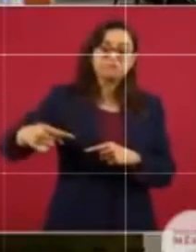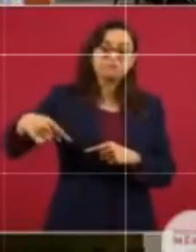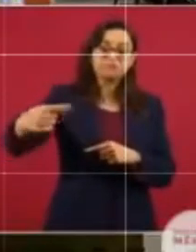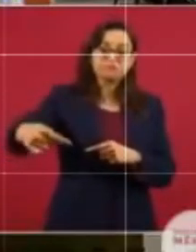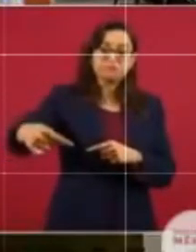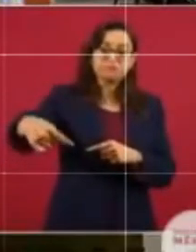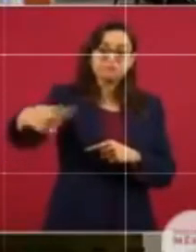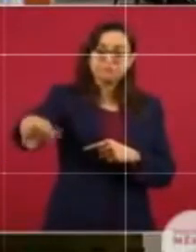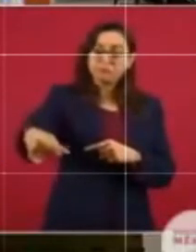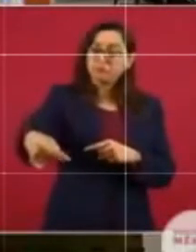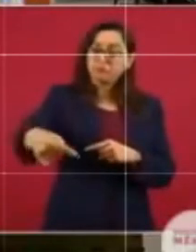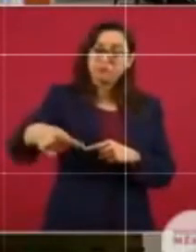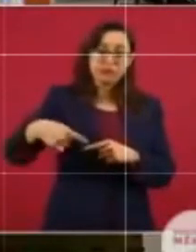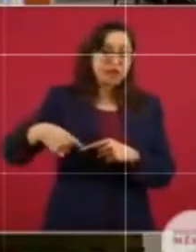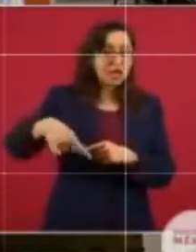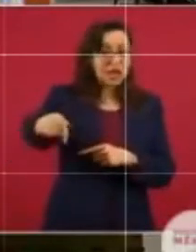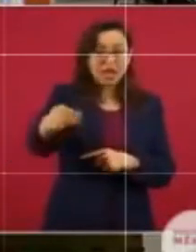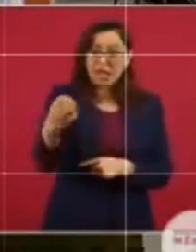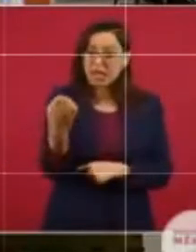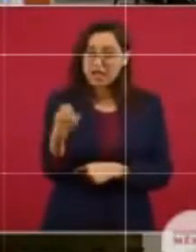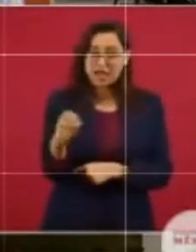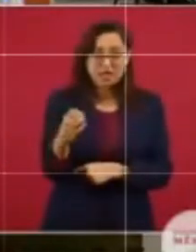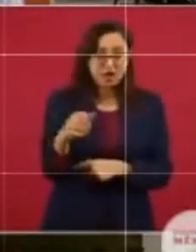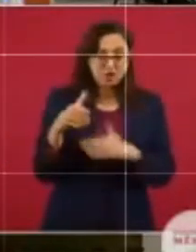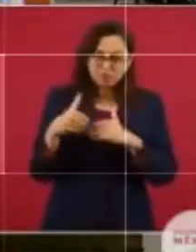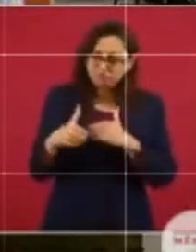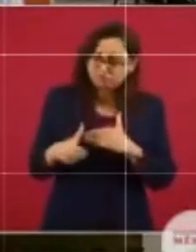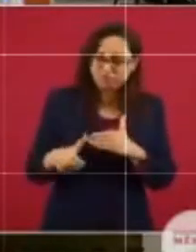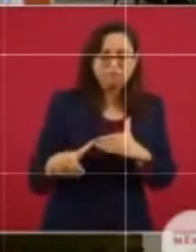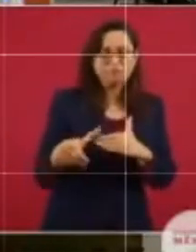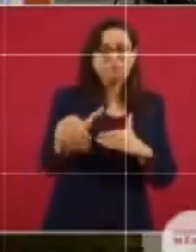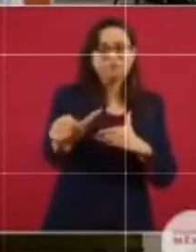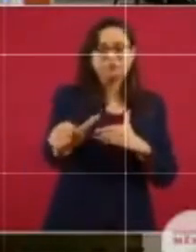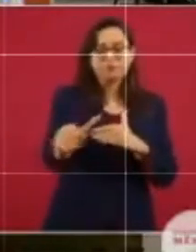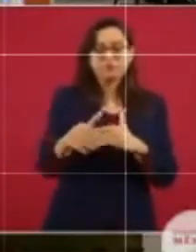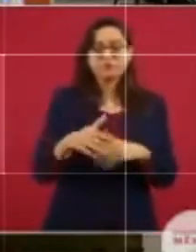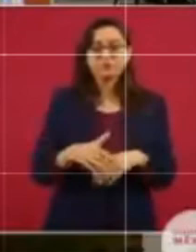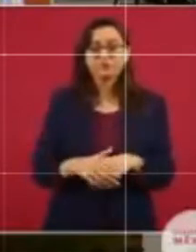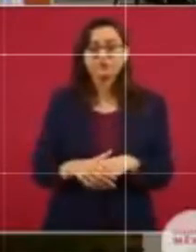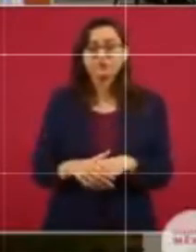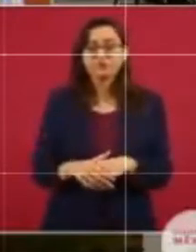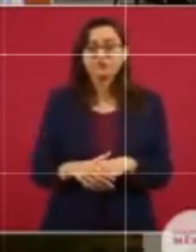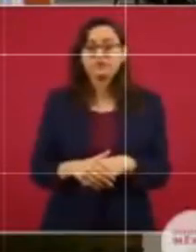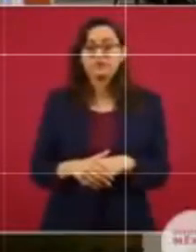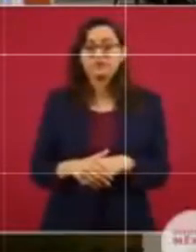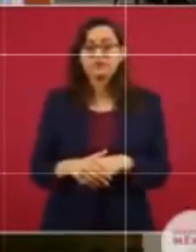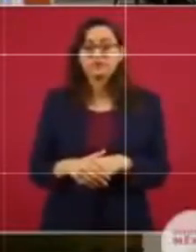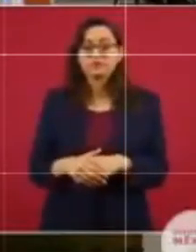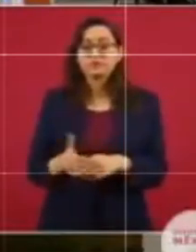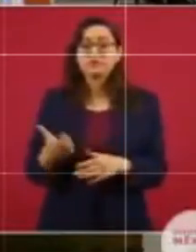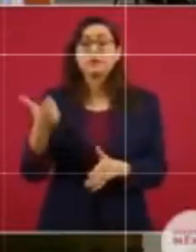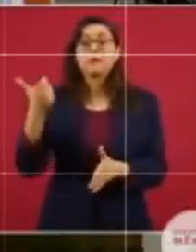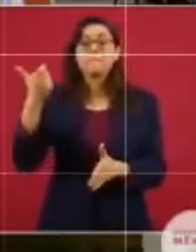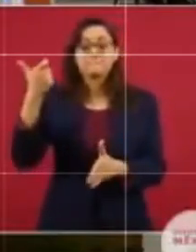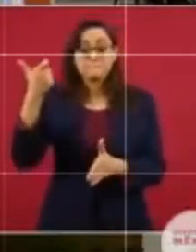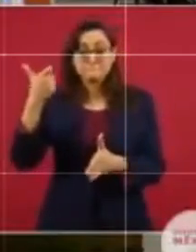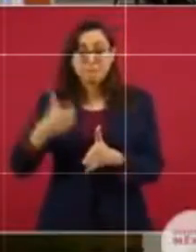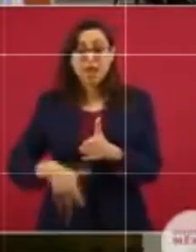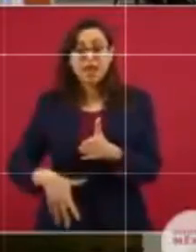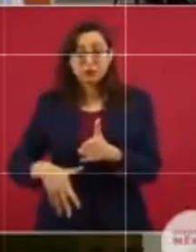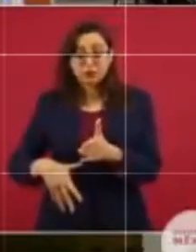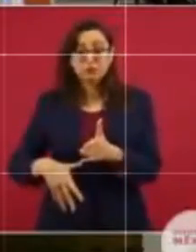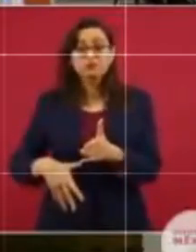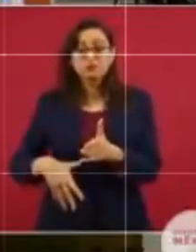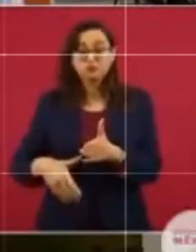y en todo enero y hasta adelante está más barata que cuando llegamos al